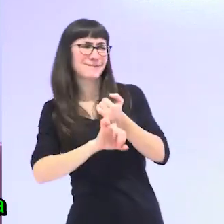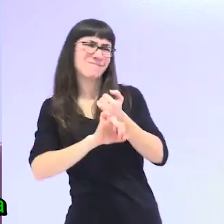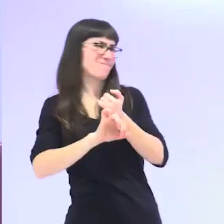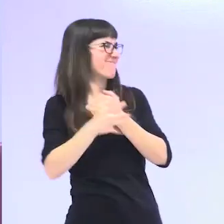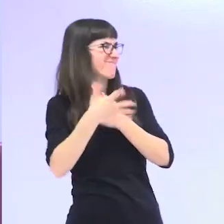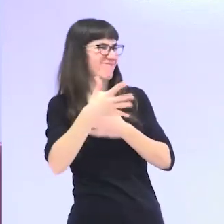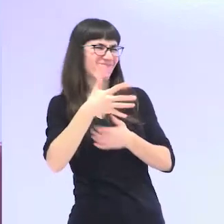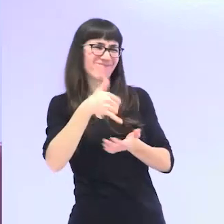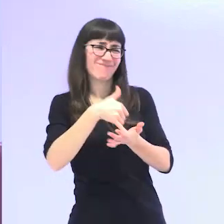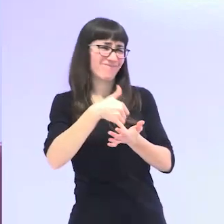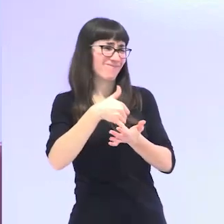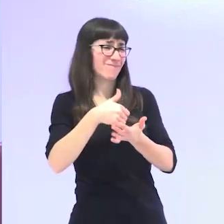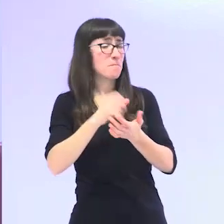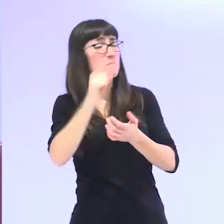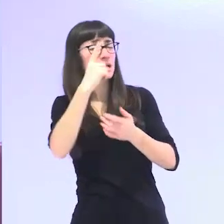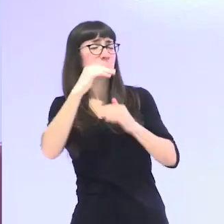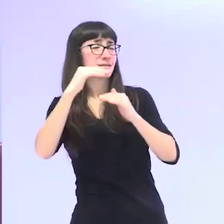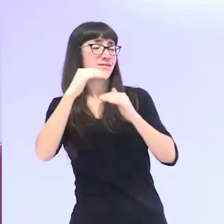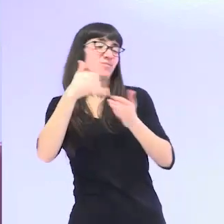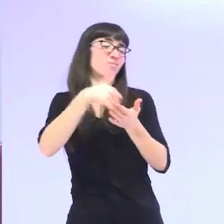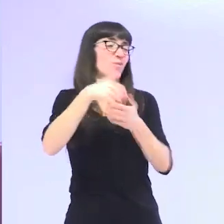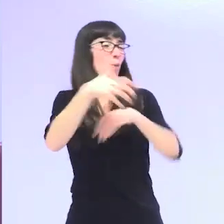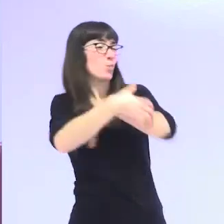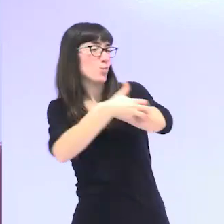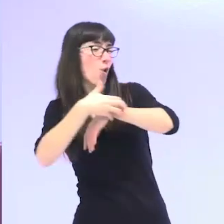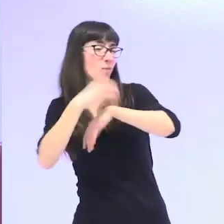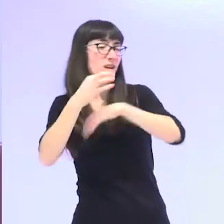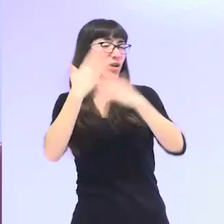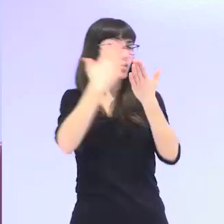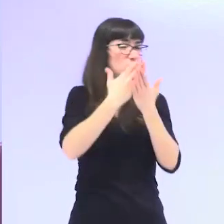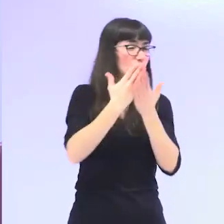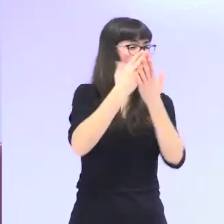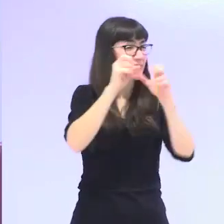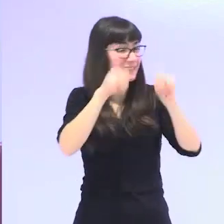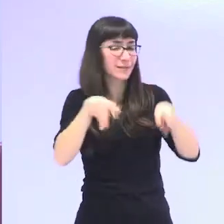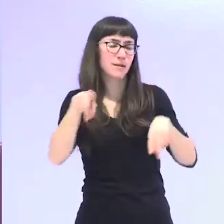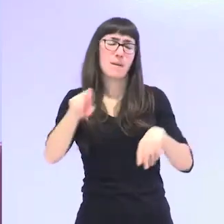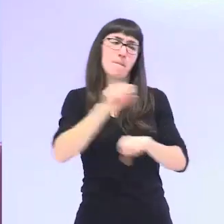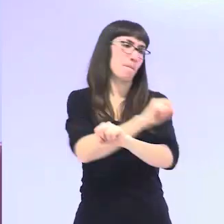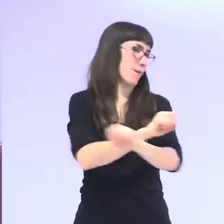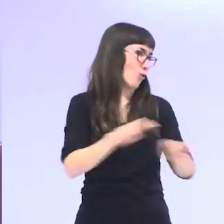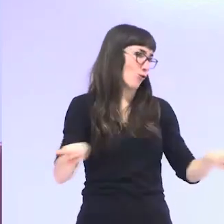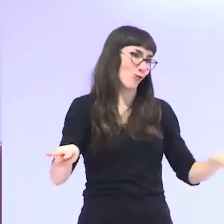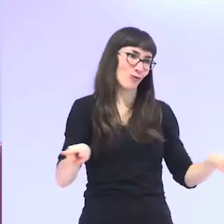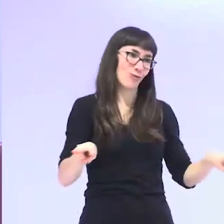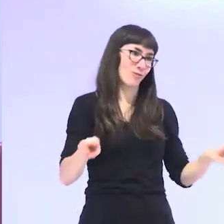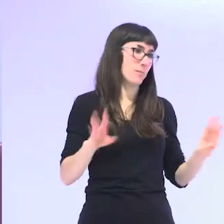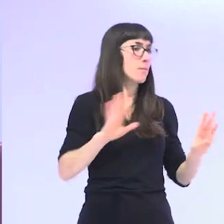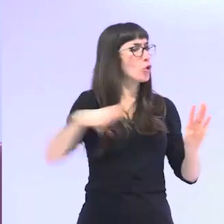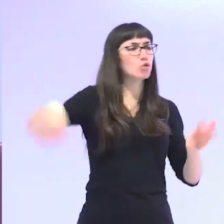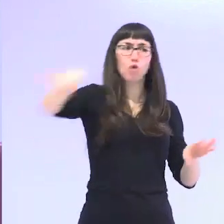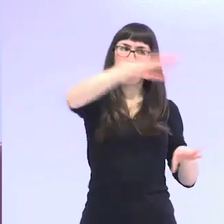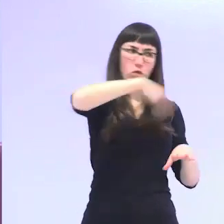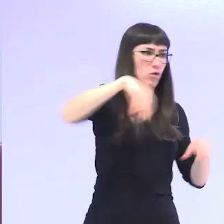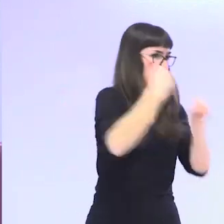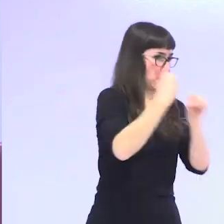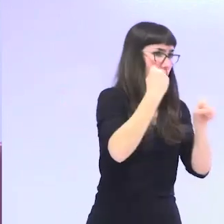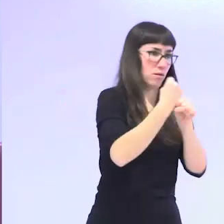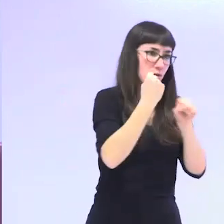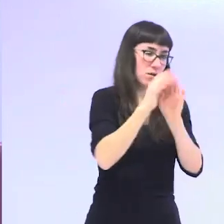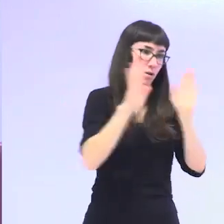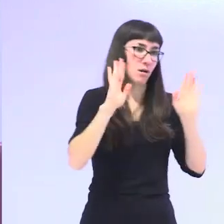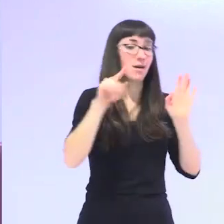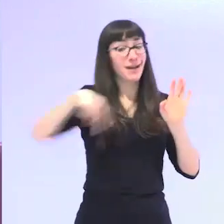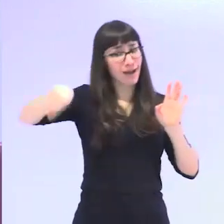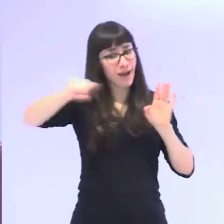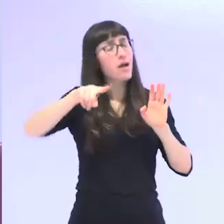casadas de clase baja y que no pudieron tener un nivel de estudios porque todas trabajaron y esas de clase baja tanto en el ámbito rural como en el